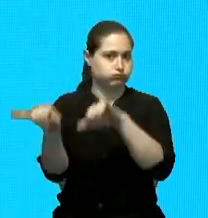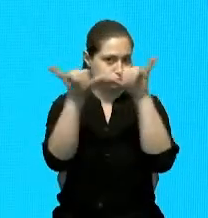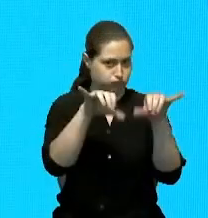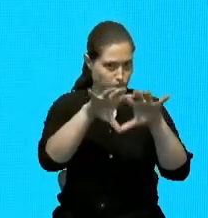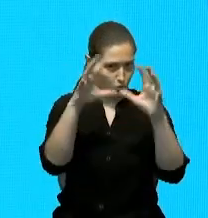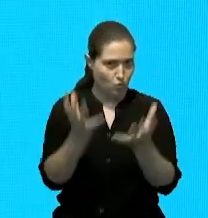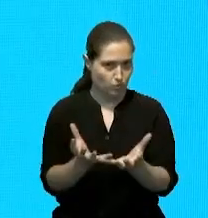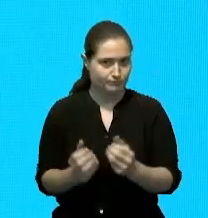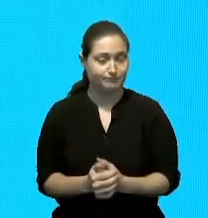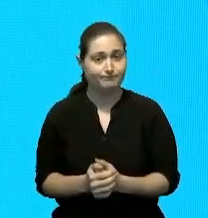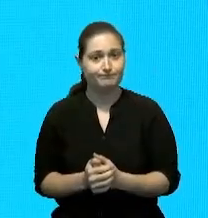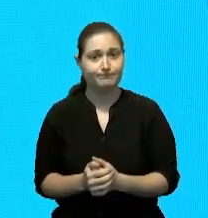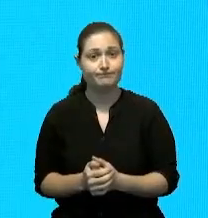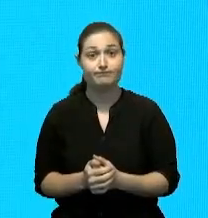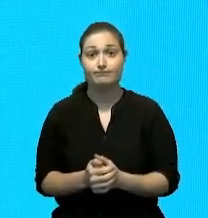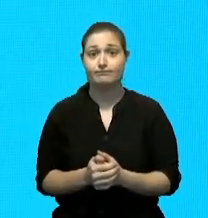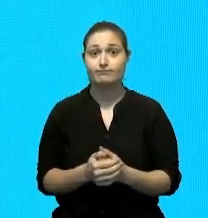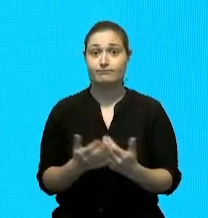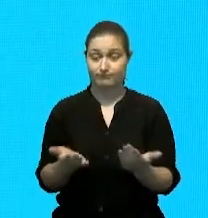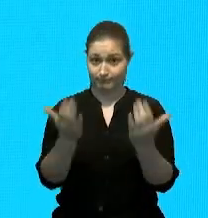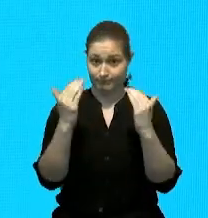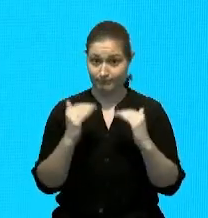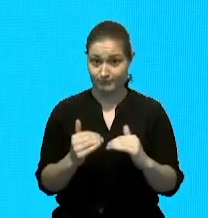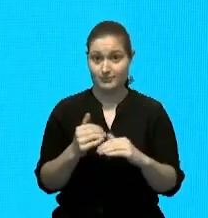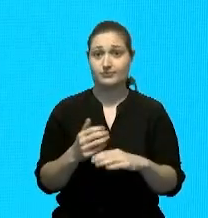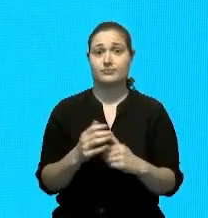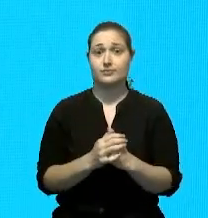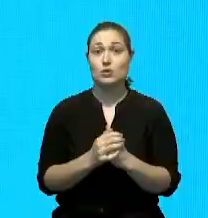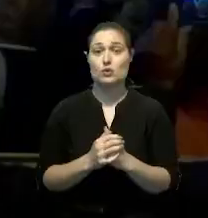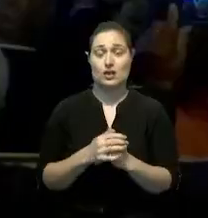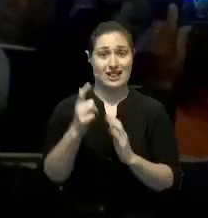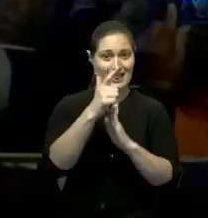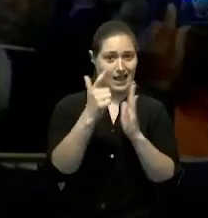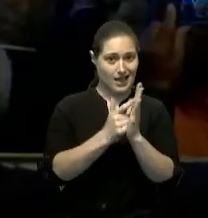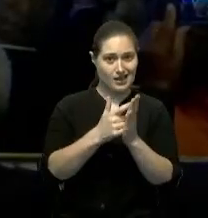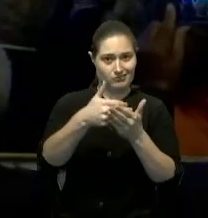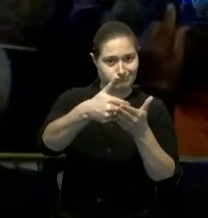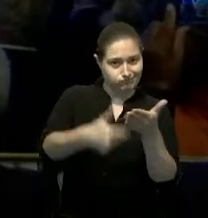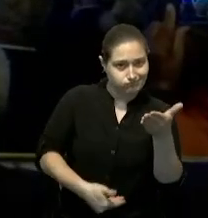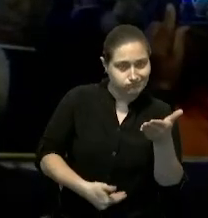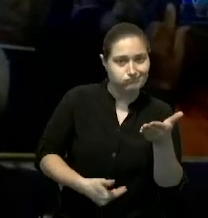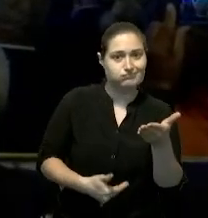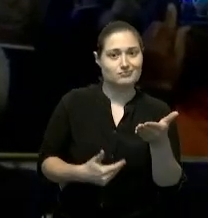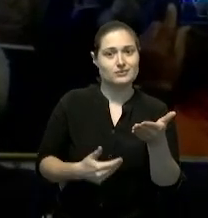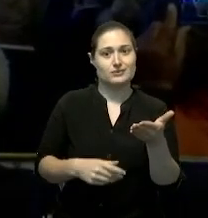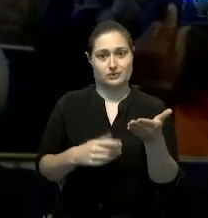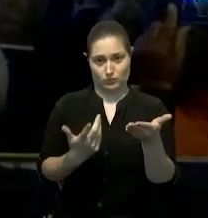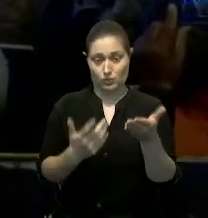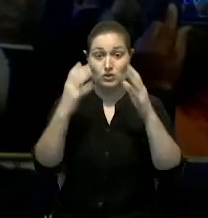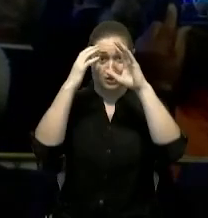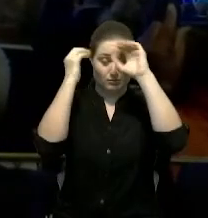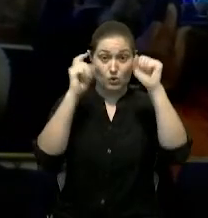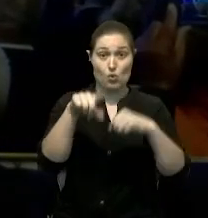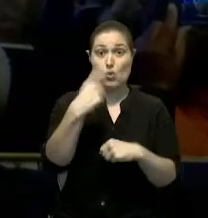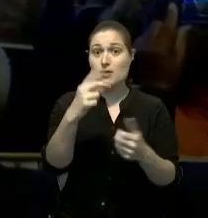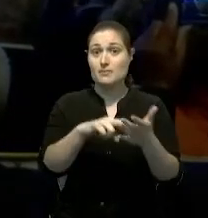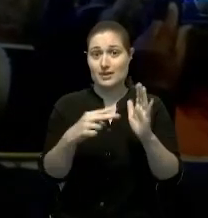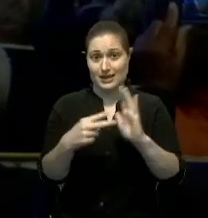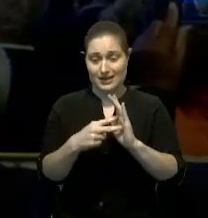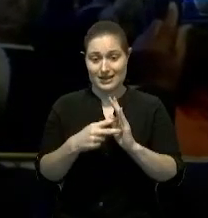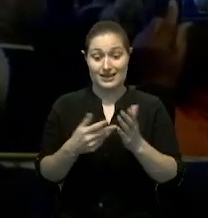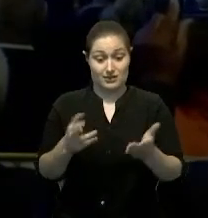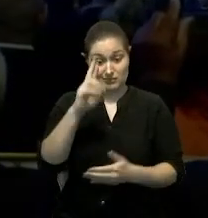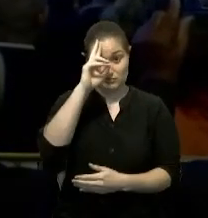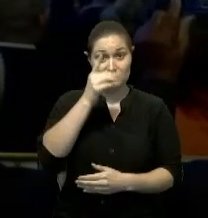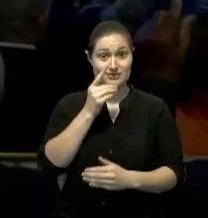También, la innovación en trámites legales, el poder consular único, facilita la compra de viviendas en República